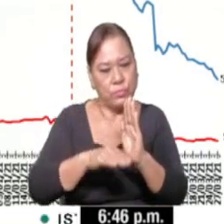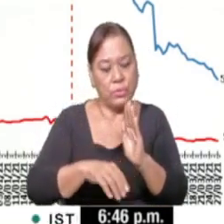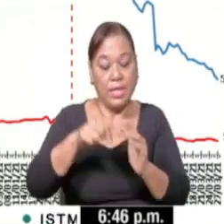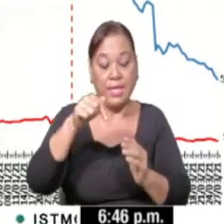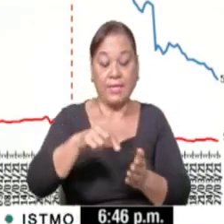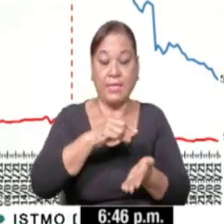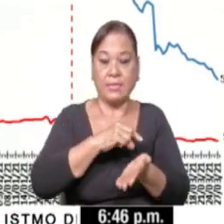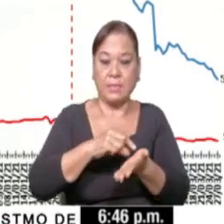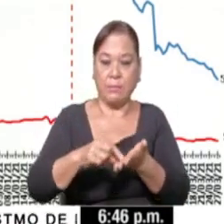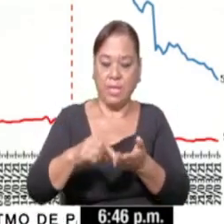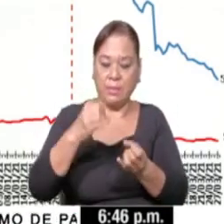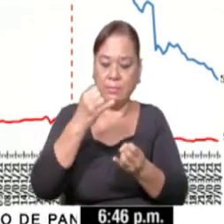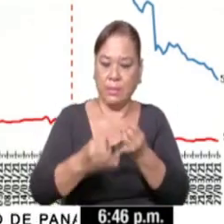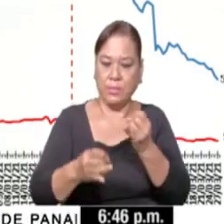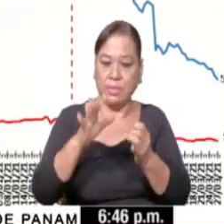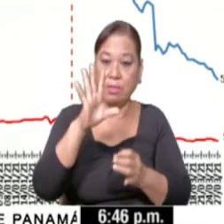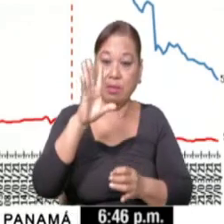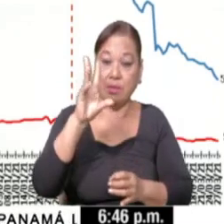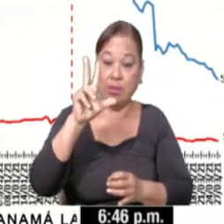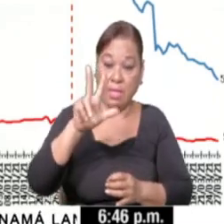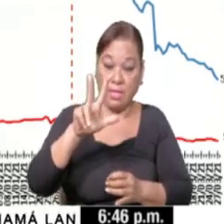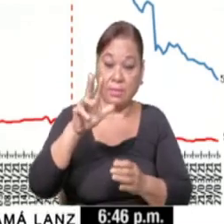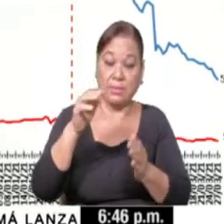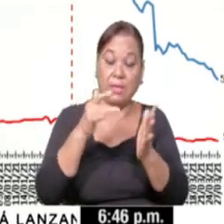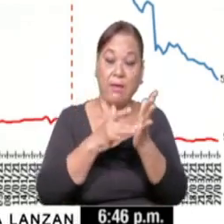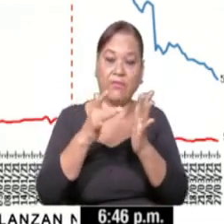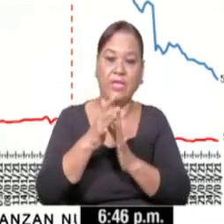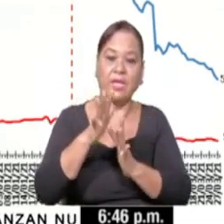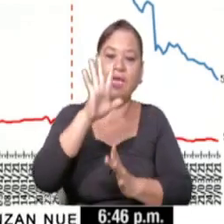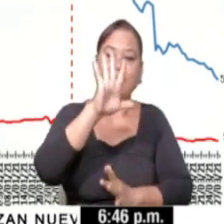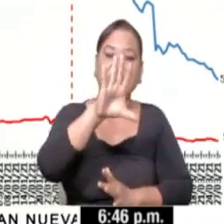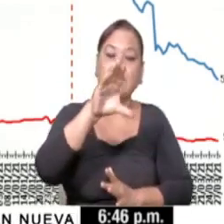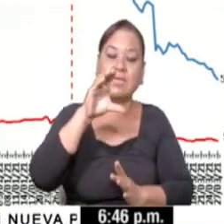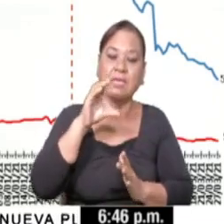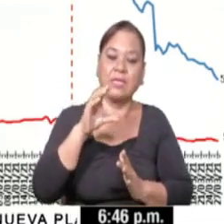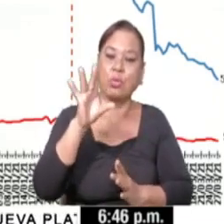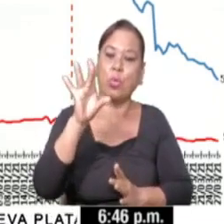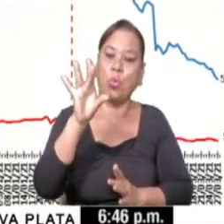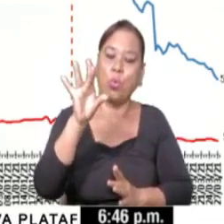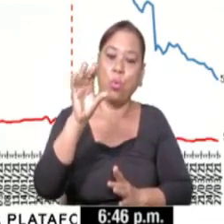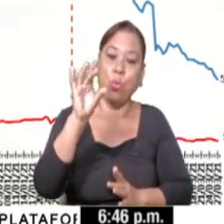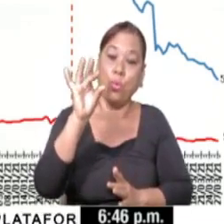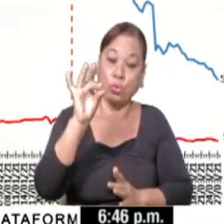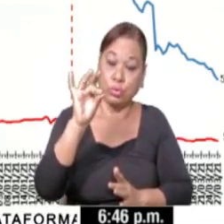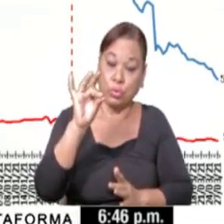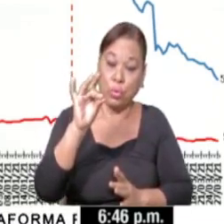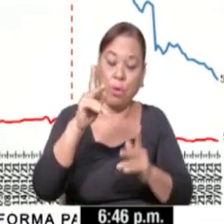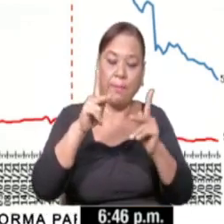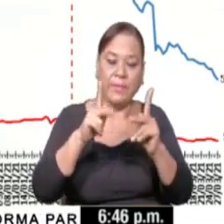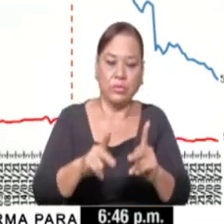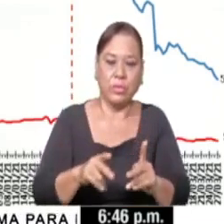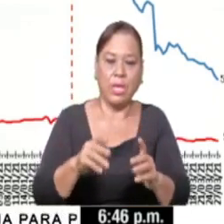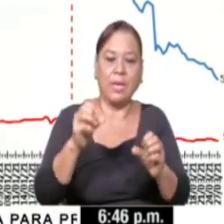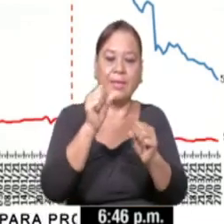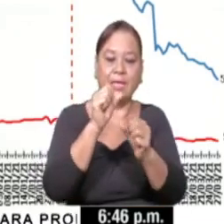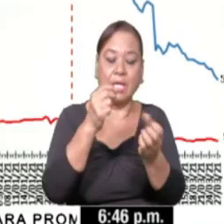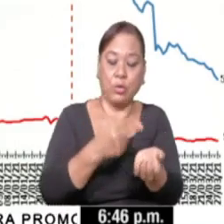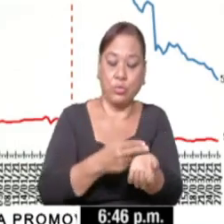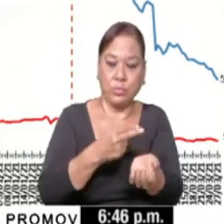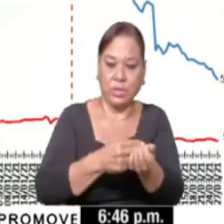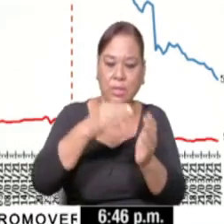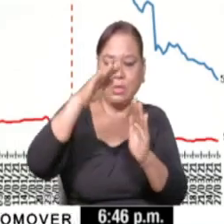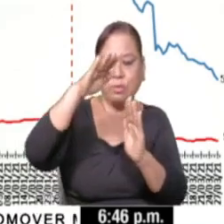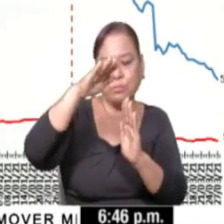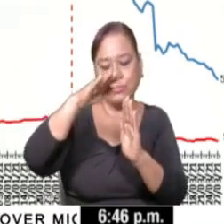con corte el 3 de abril, 508 pacientes hospitalizados y 96 disminuyendo y seguimos